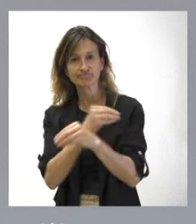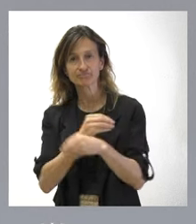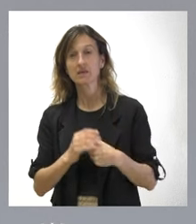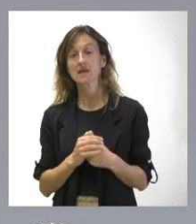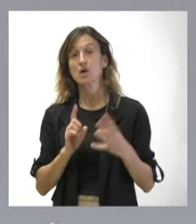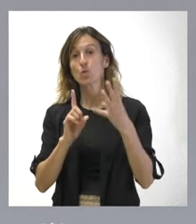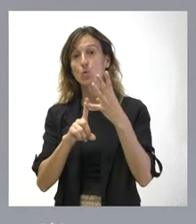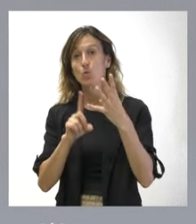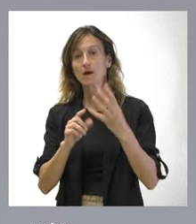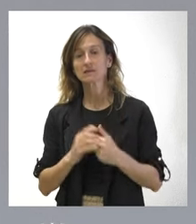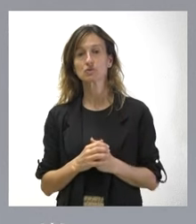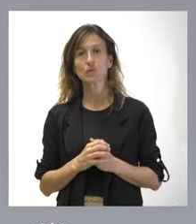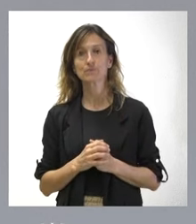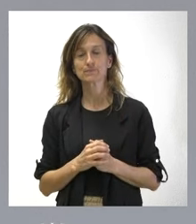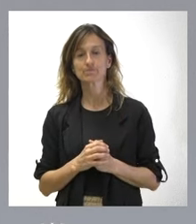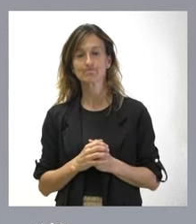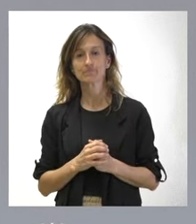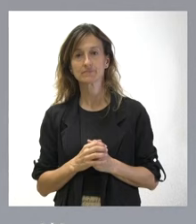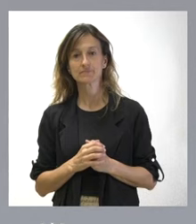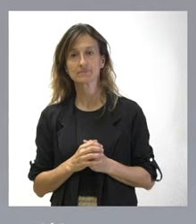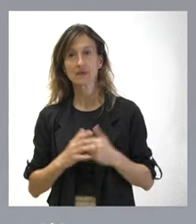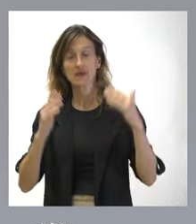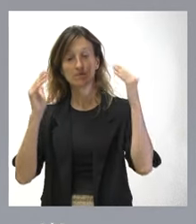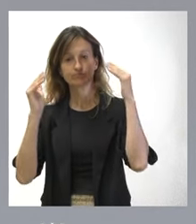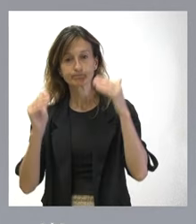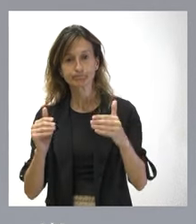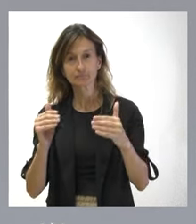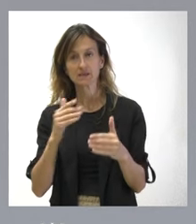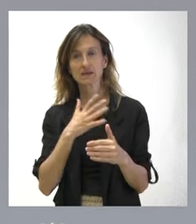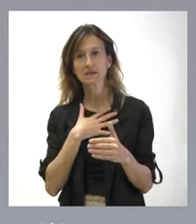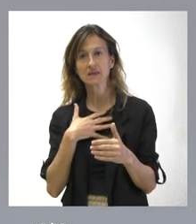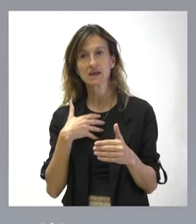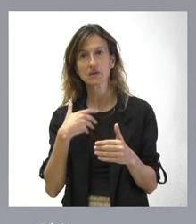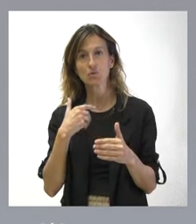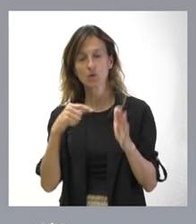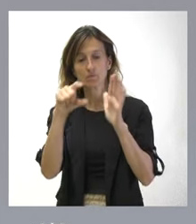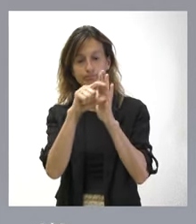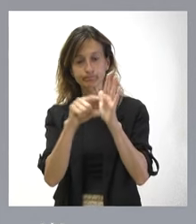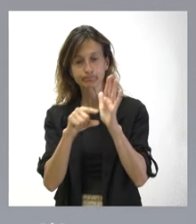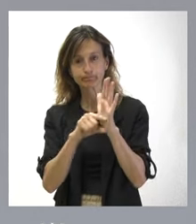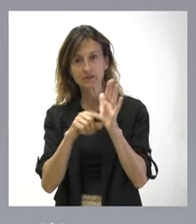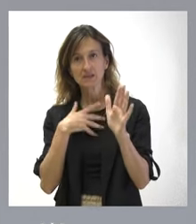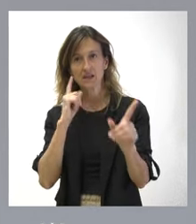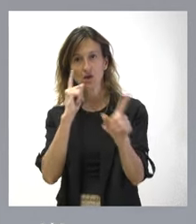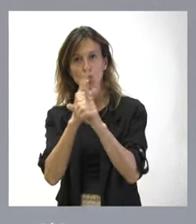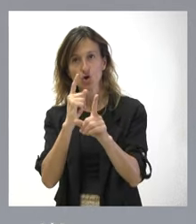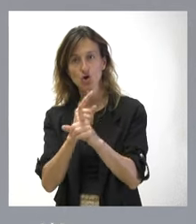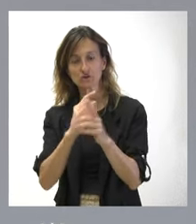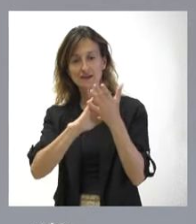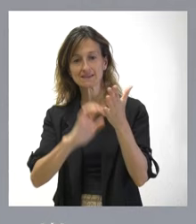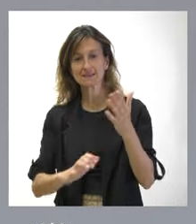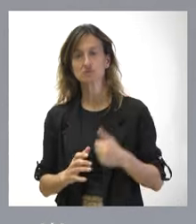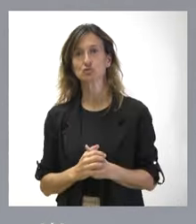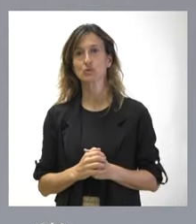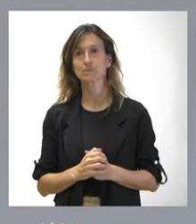bloque dirigido ya específicamente a impugnar determinados preceptos o disposiciones del texto legal.